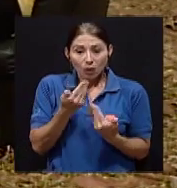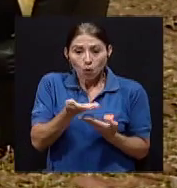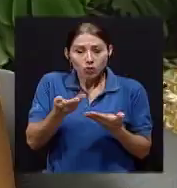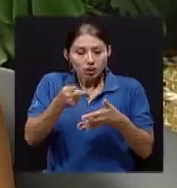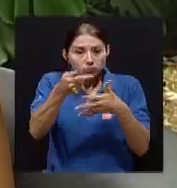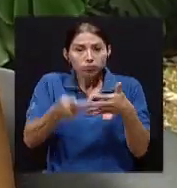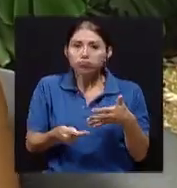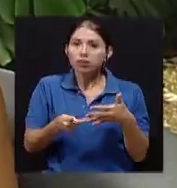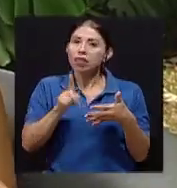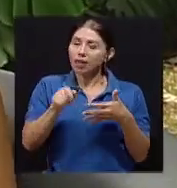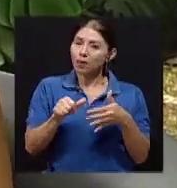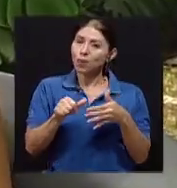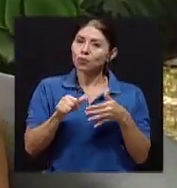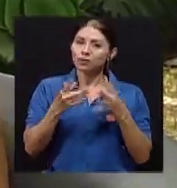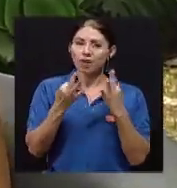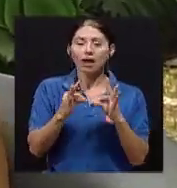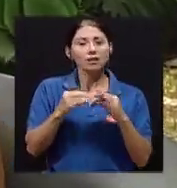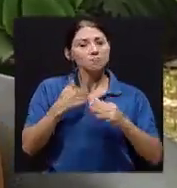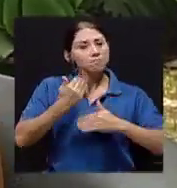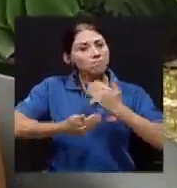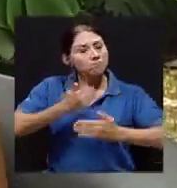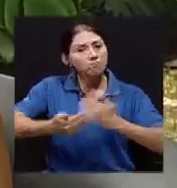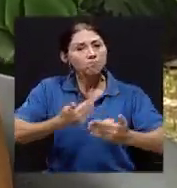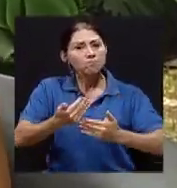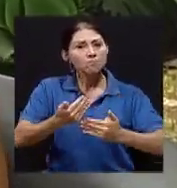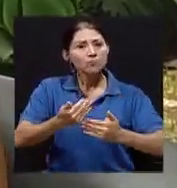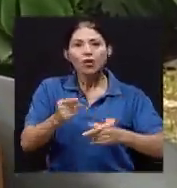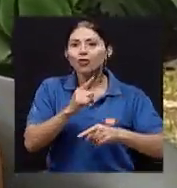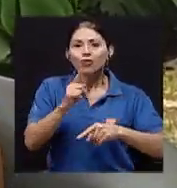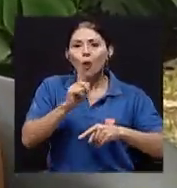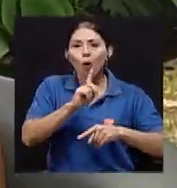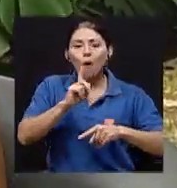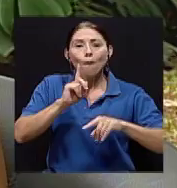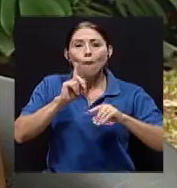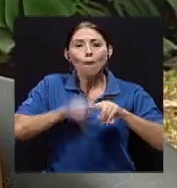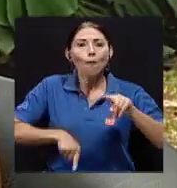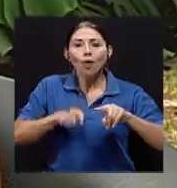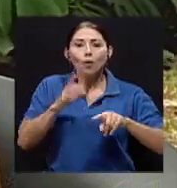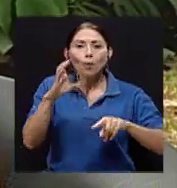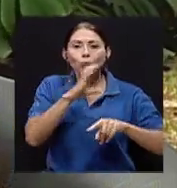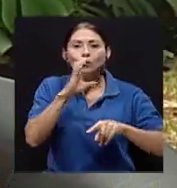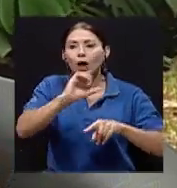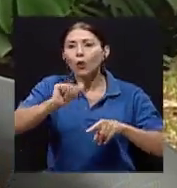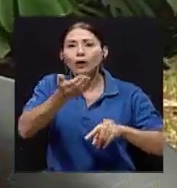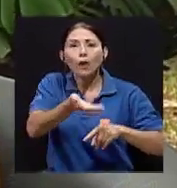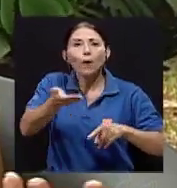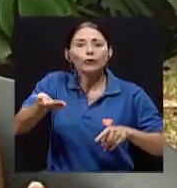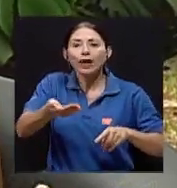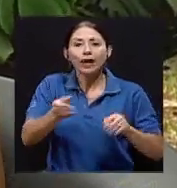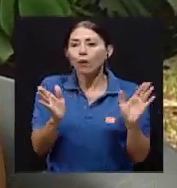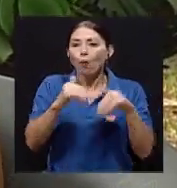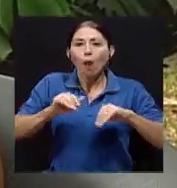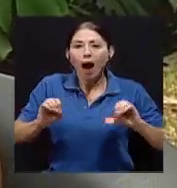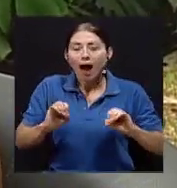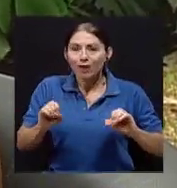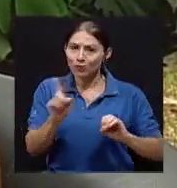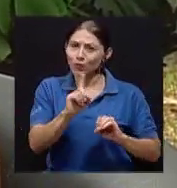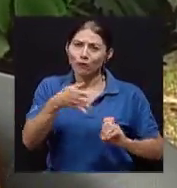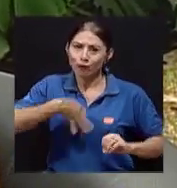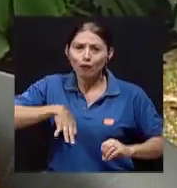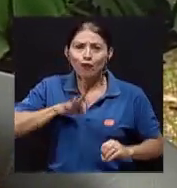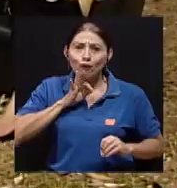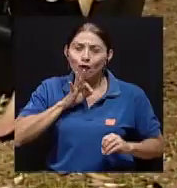No obligarnos a buscar lo que no tenemos, ¿verdad? Porque eso sería más frustrante, además. No daría la alegría que es lo que